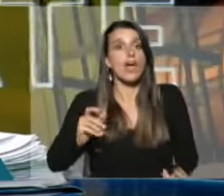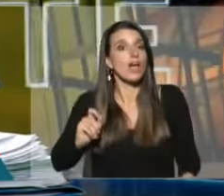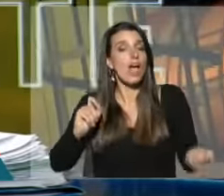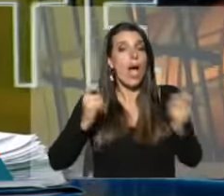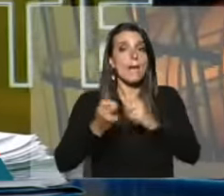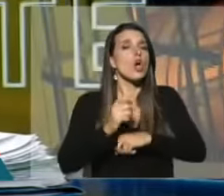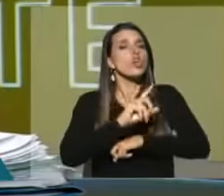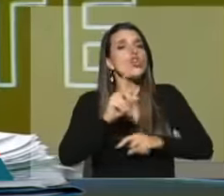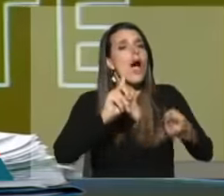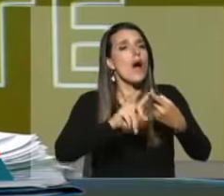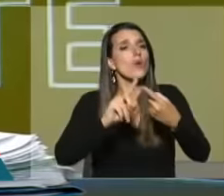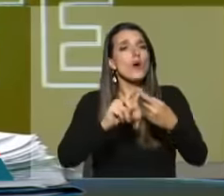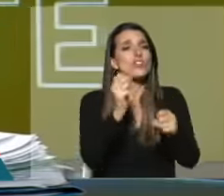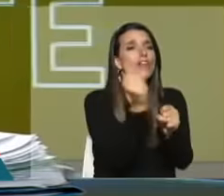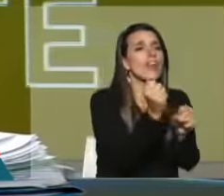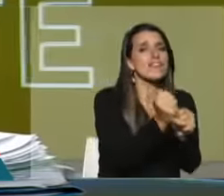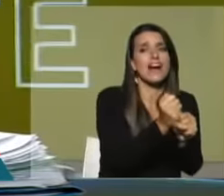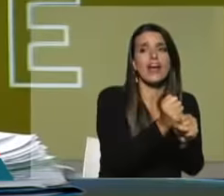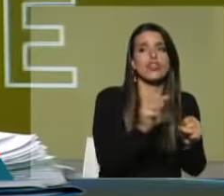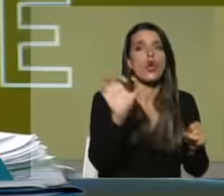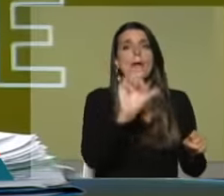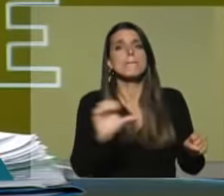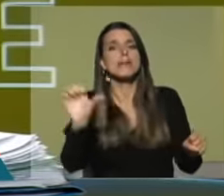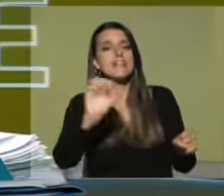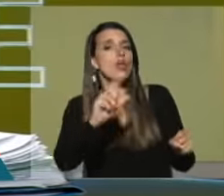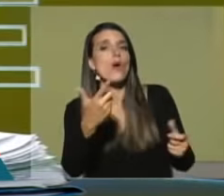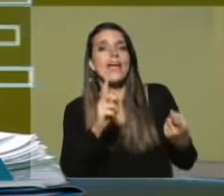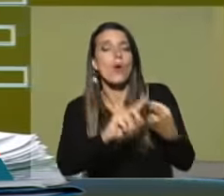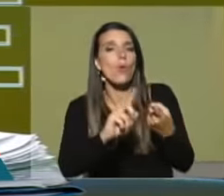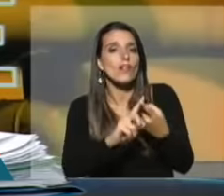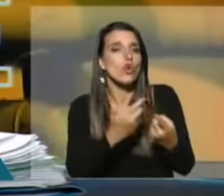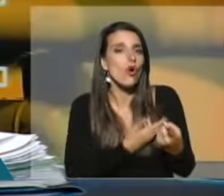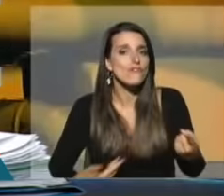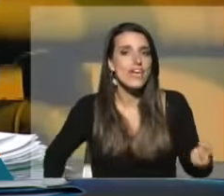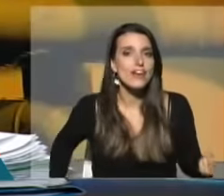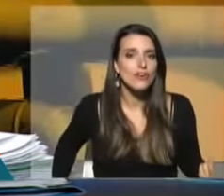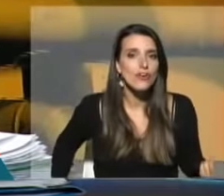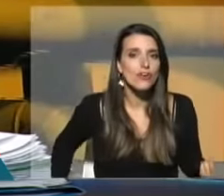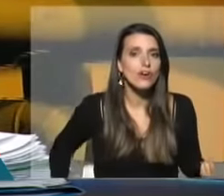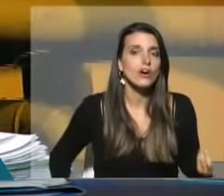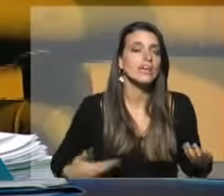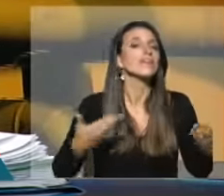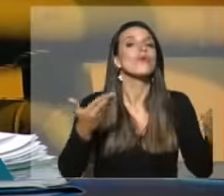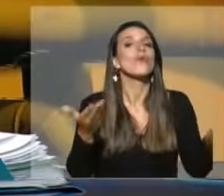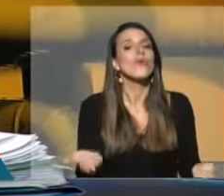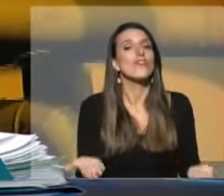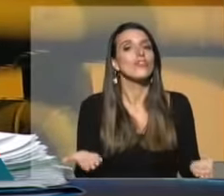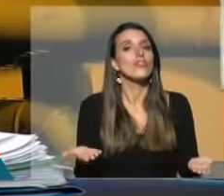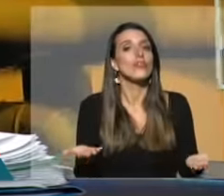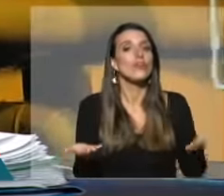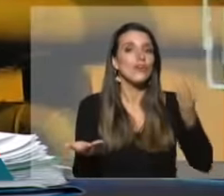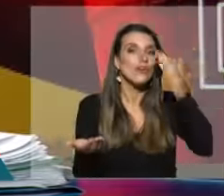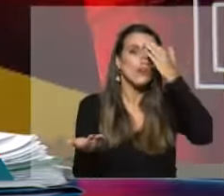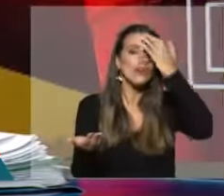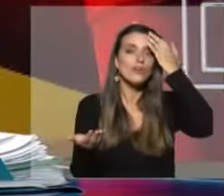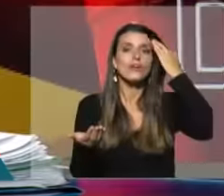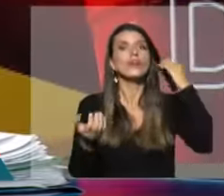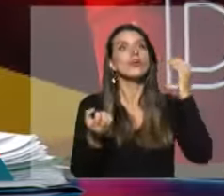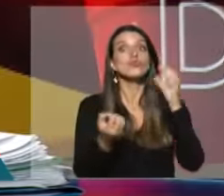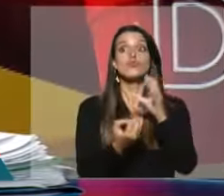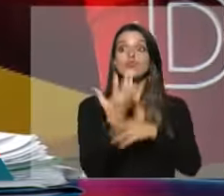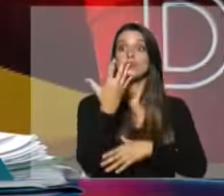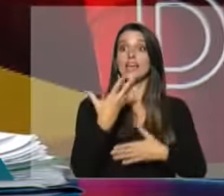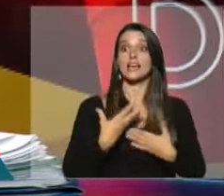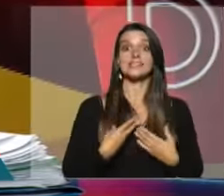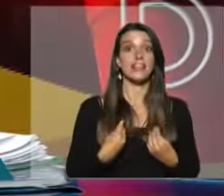un acuerdo entre trabajadores, empresarios y gobierno. Y cuando se surge ese